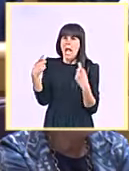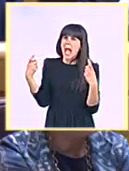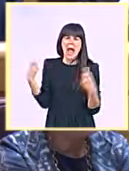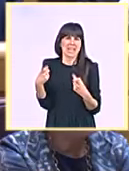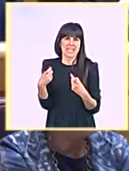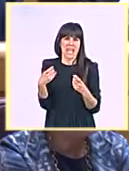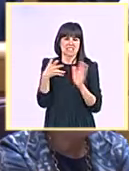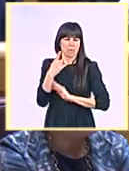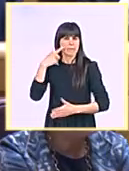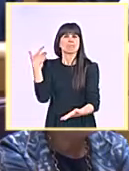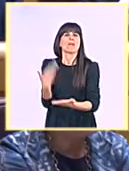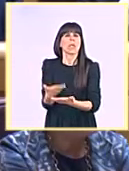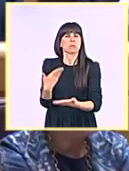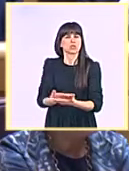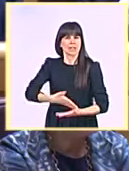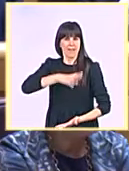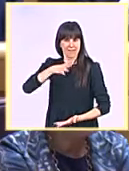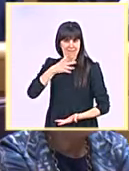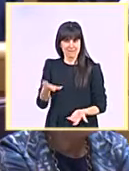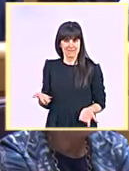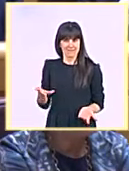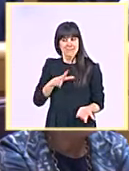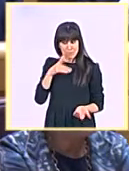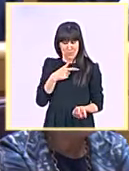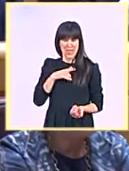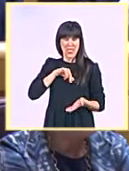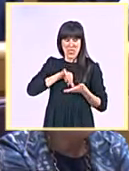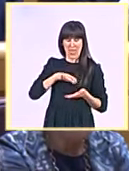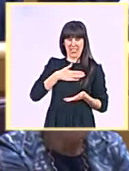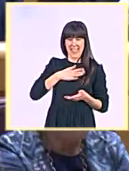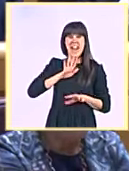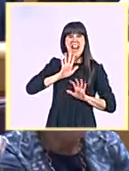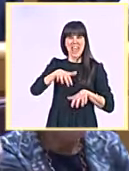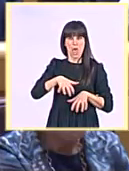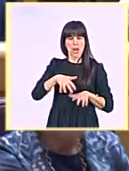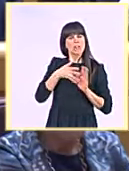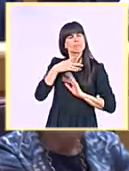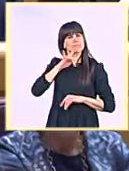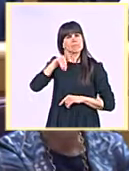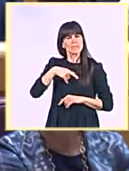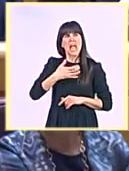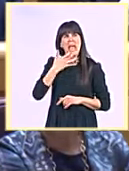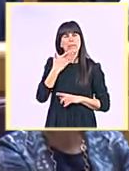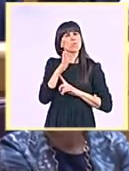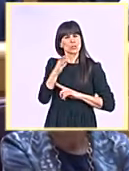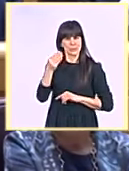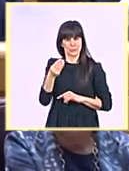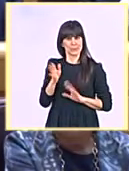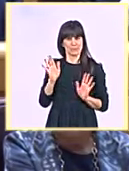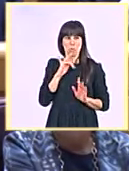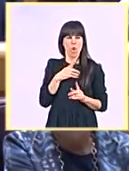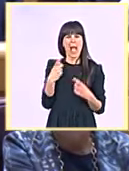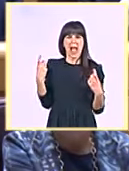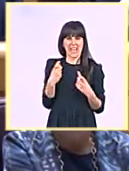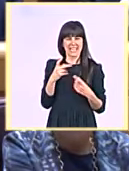en mi ciudad, en León, también tenemos un buen ejemplo de esta alergia a la transparencia. Mire, el alcalde de